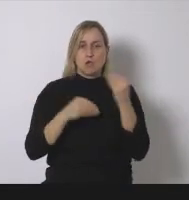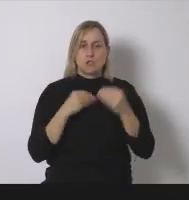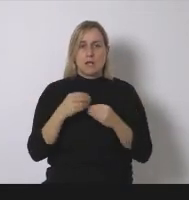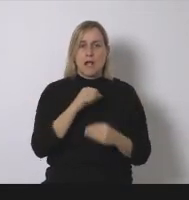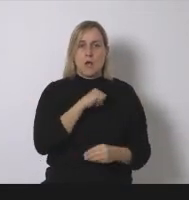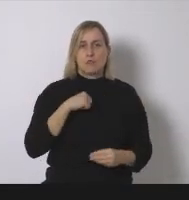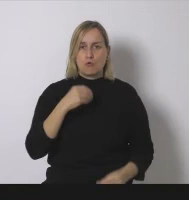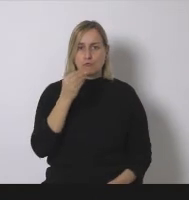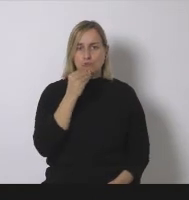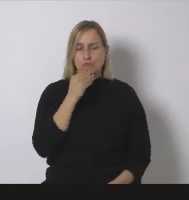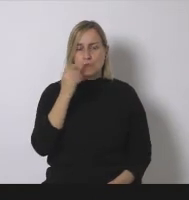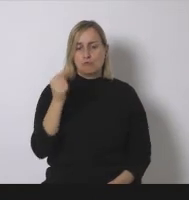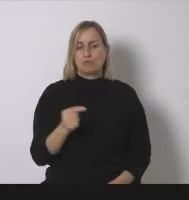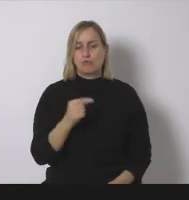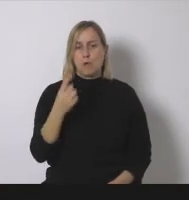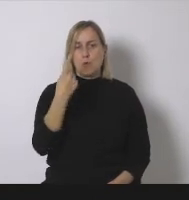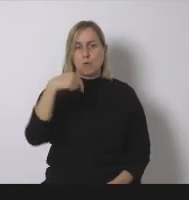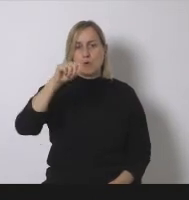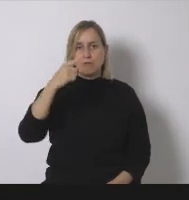esta superficie